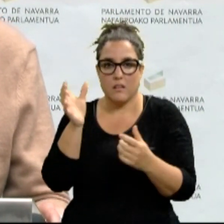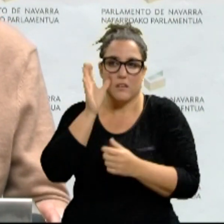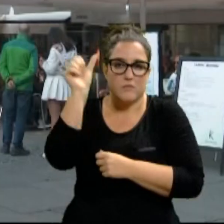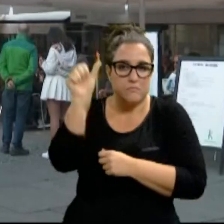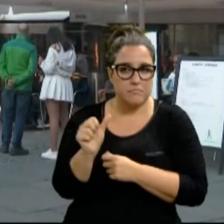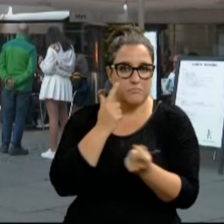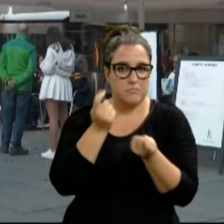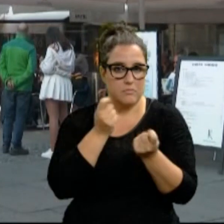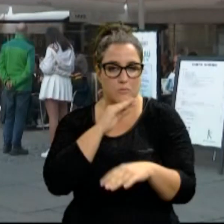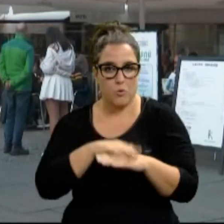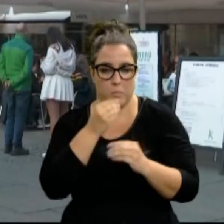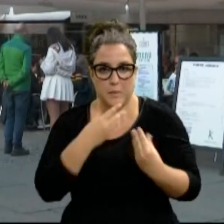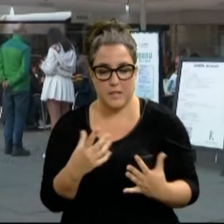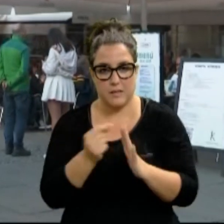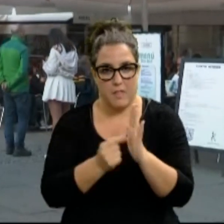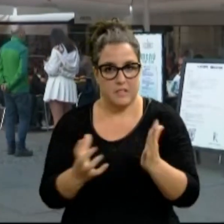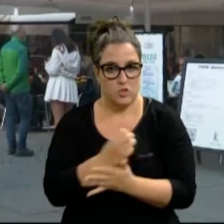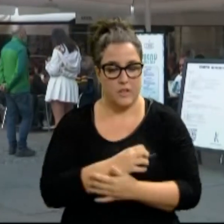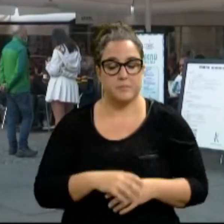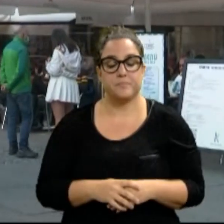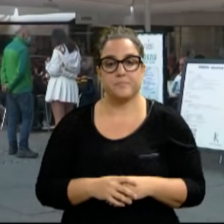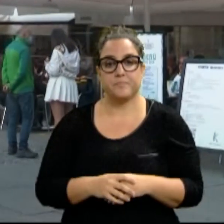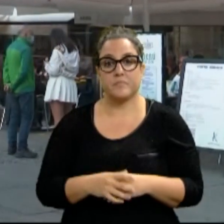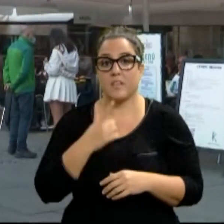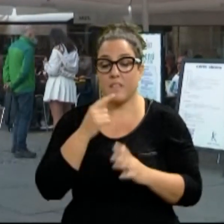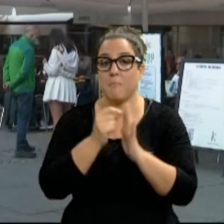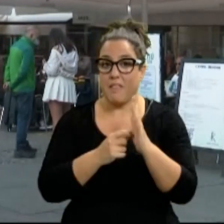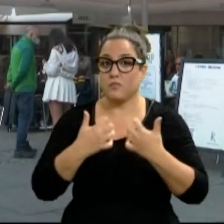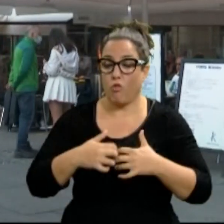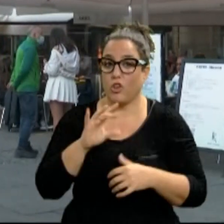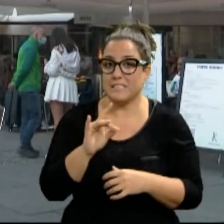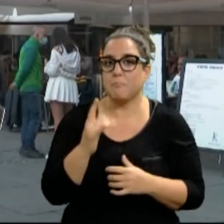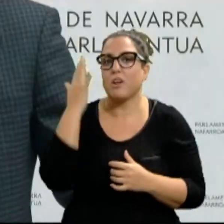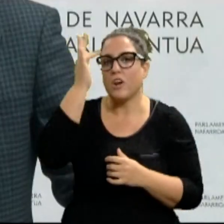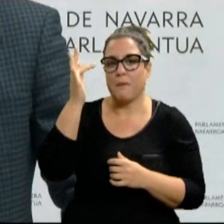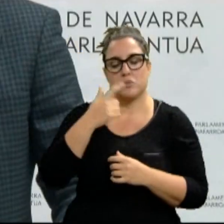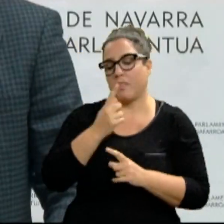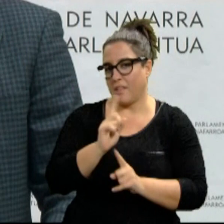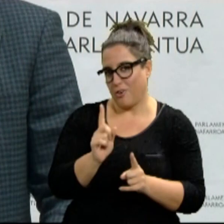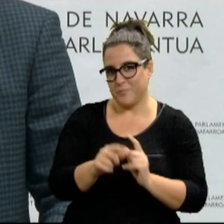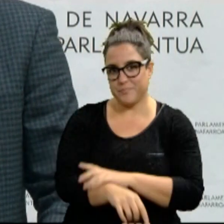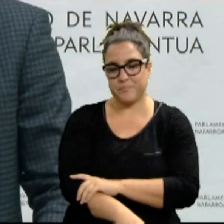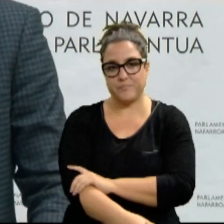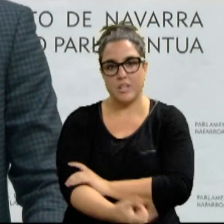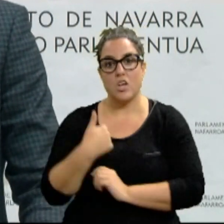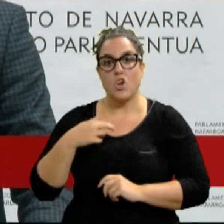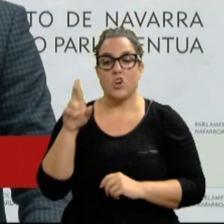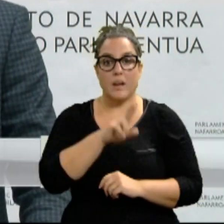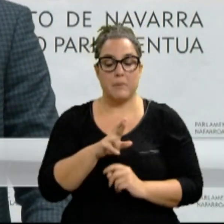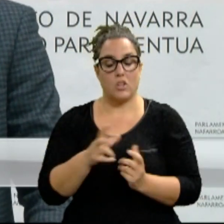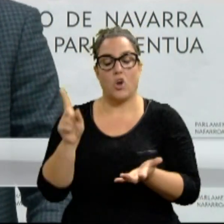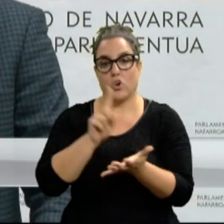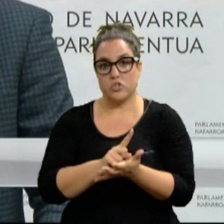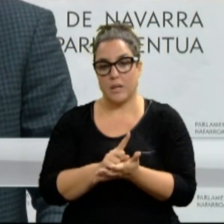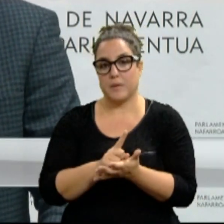recomendaciones. Los socialistas defienden que las medidas del Gobierno han funcionado pero Navarra Suma se lo rebate. Vuelvo a repetir la frase que muchas veces se ha dicho